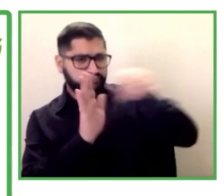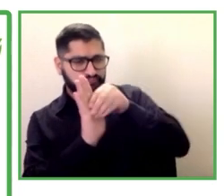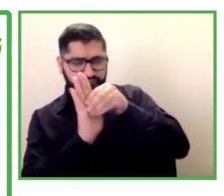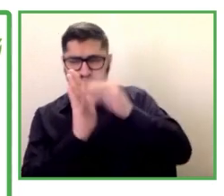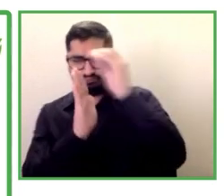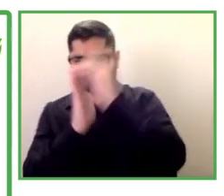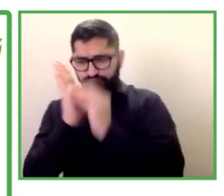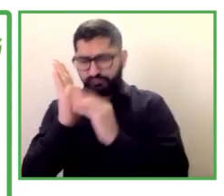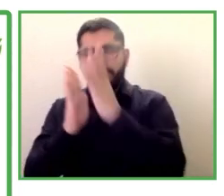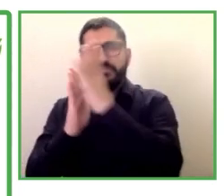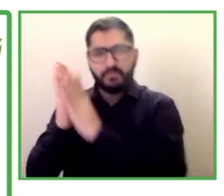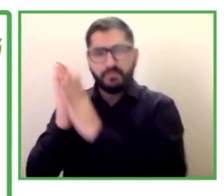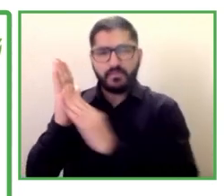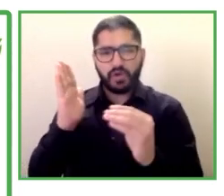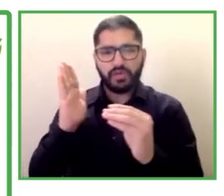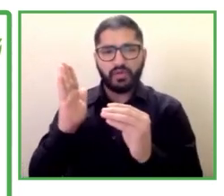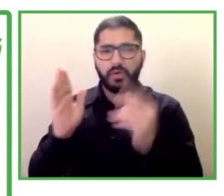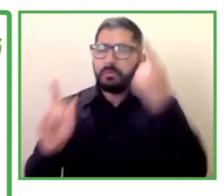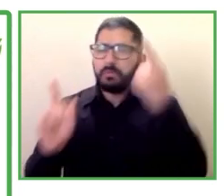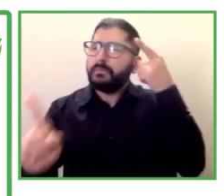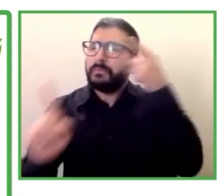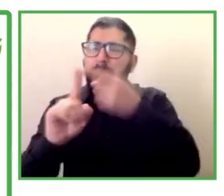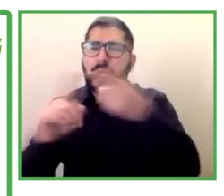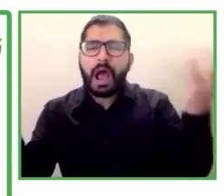replicar en otras agencias